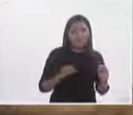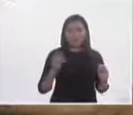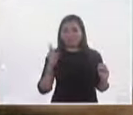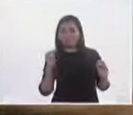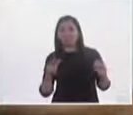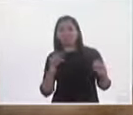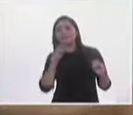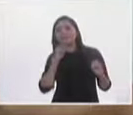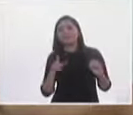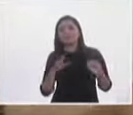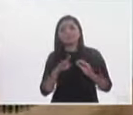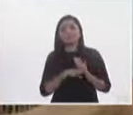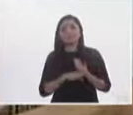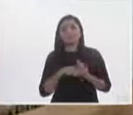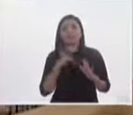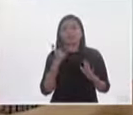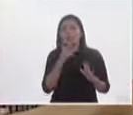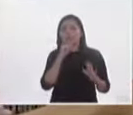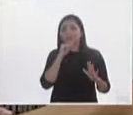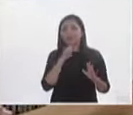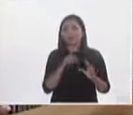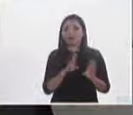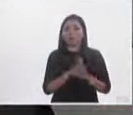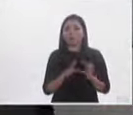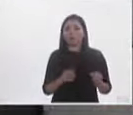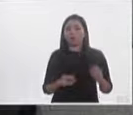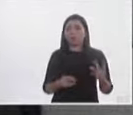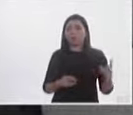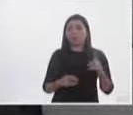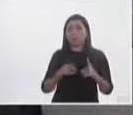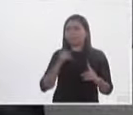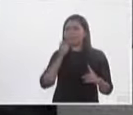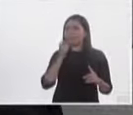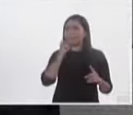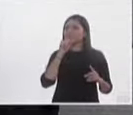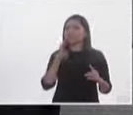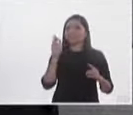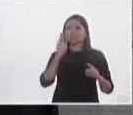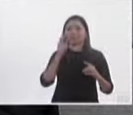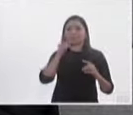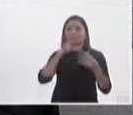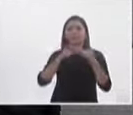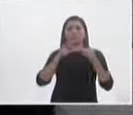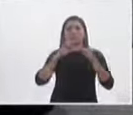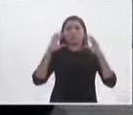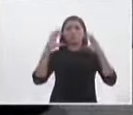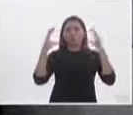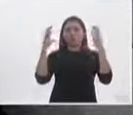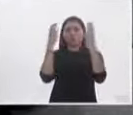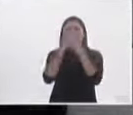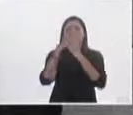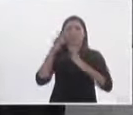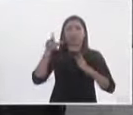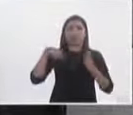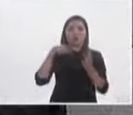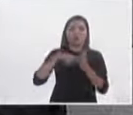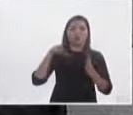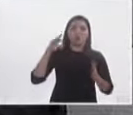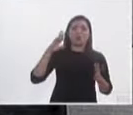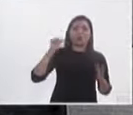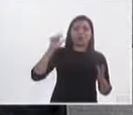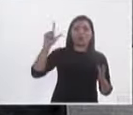debajo de este funcionario nuevo no si estamos hablando del tema del congreso local y de nueva integración el diputado